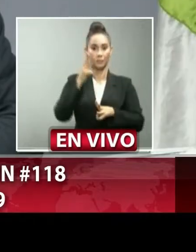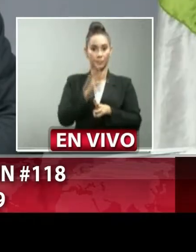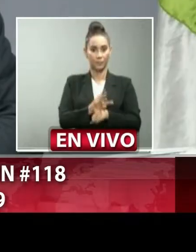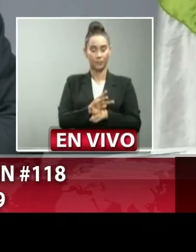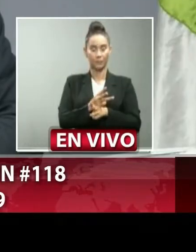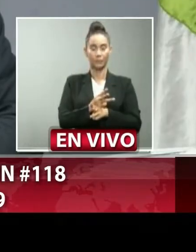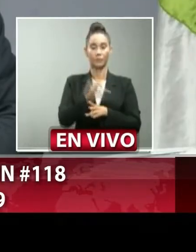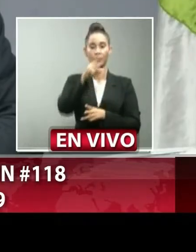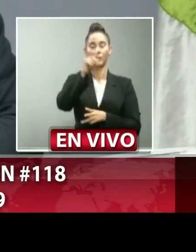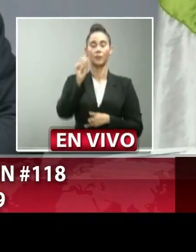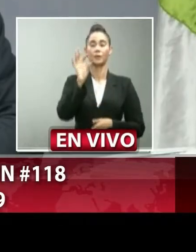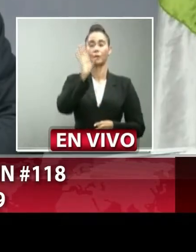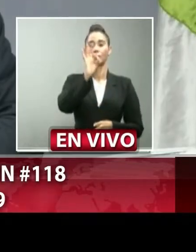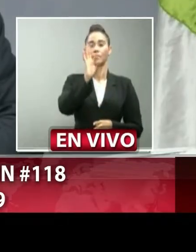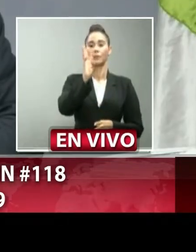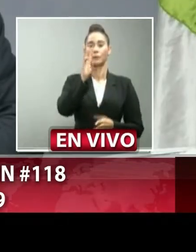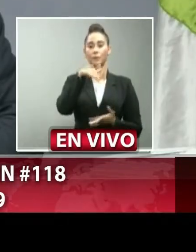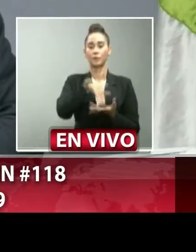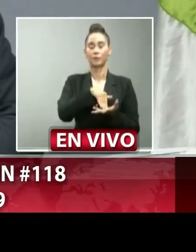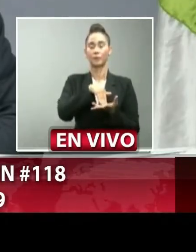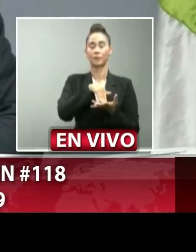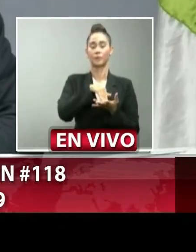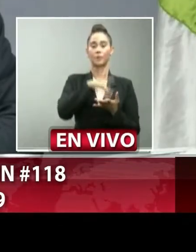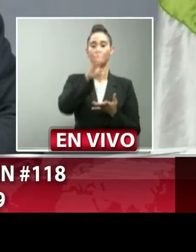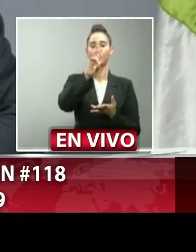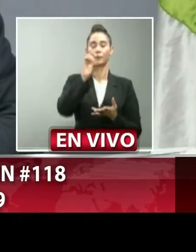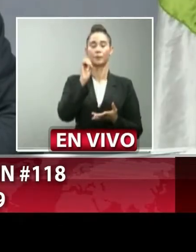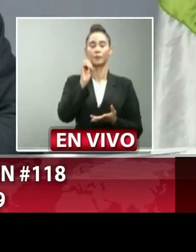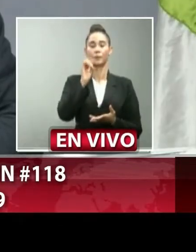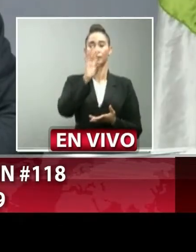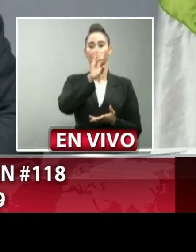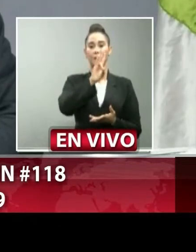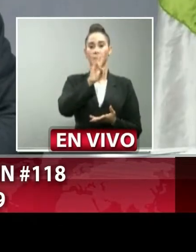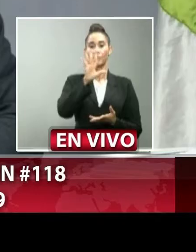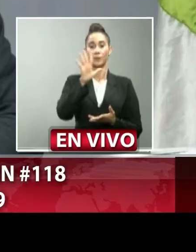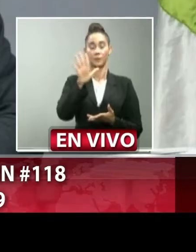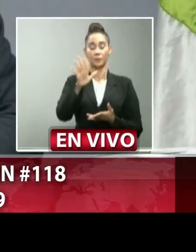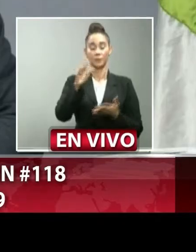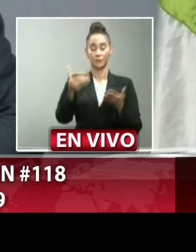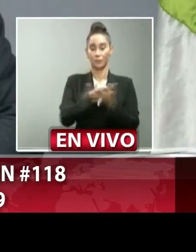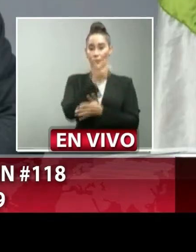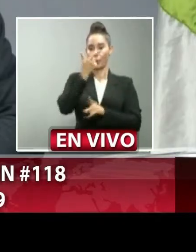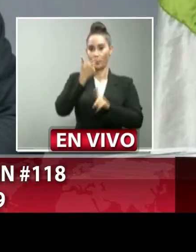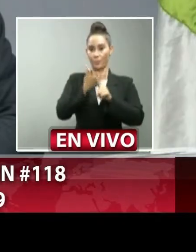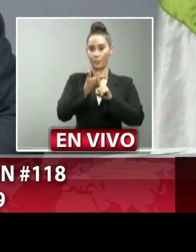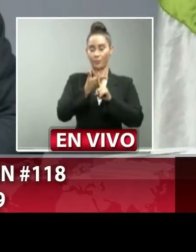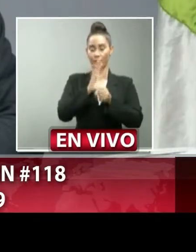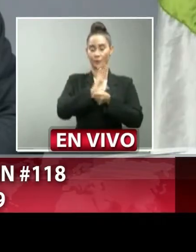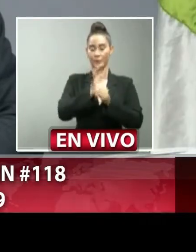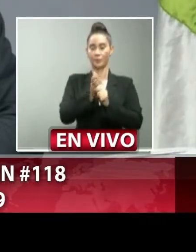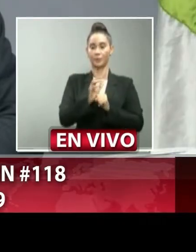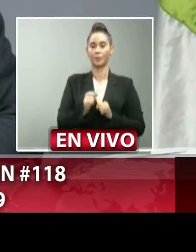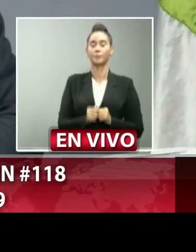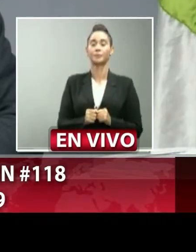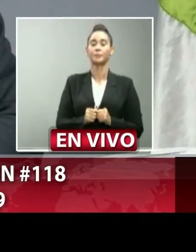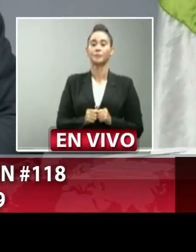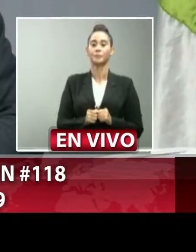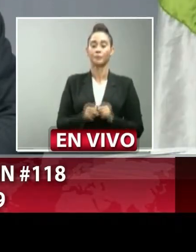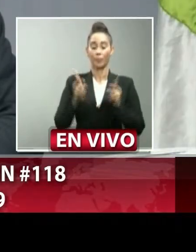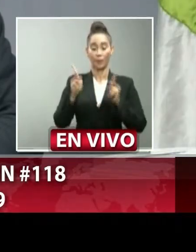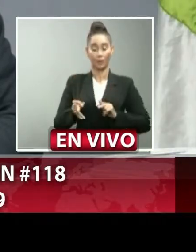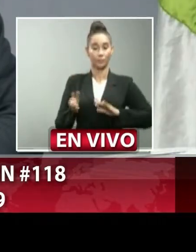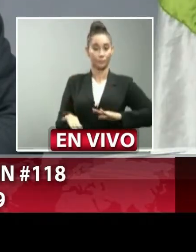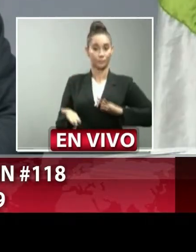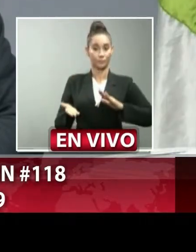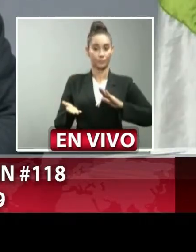196.775 nuevos casos el número de